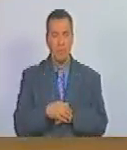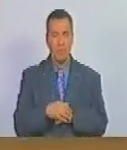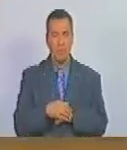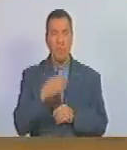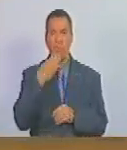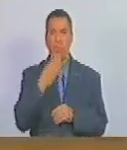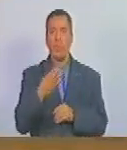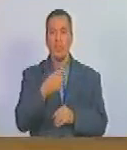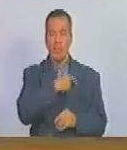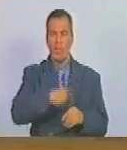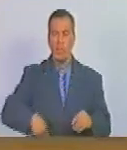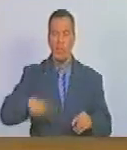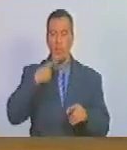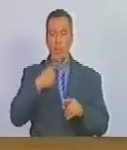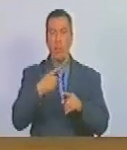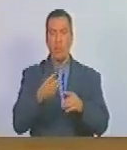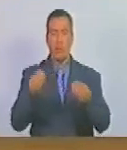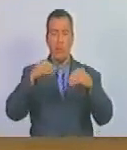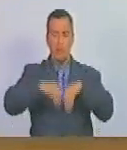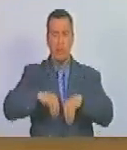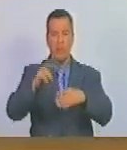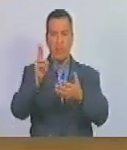Solicito, presidente, de él el acuerdo.